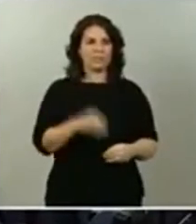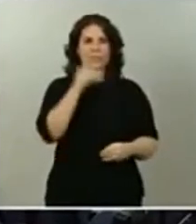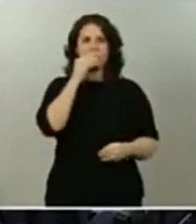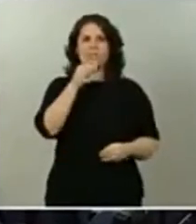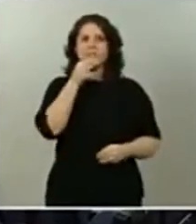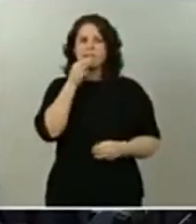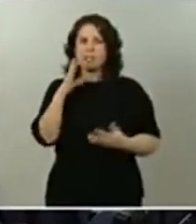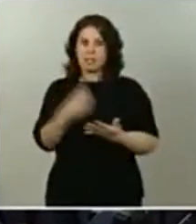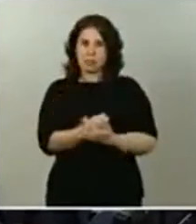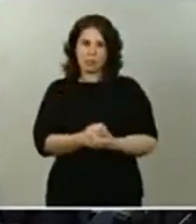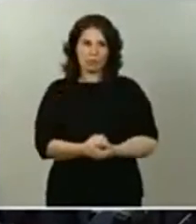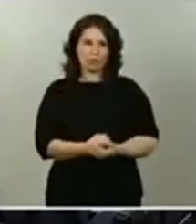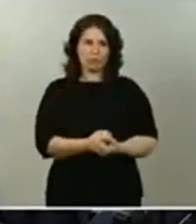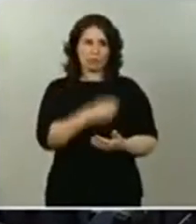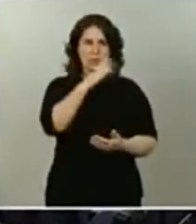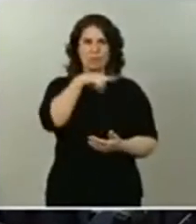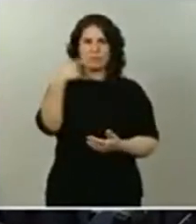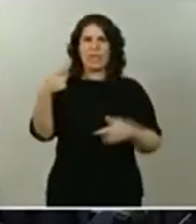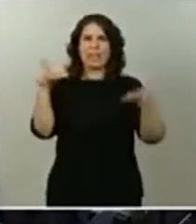Virginia, de Telecinco, por ejemplo.